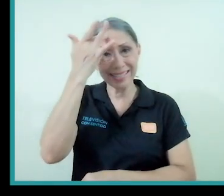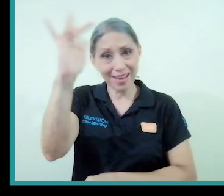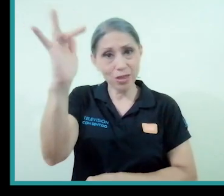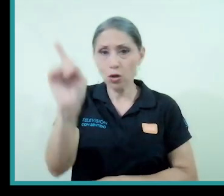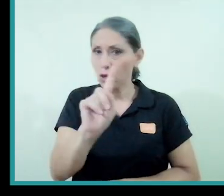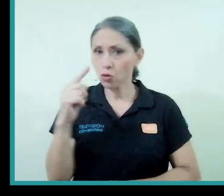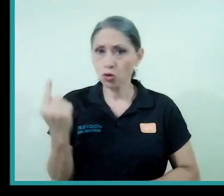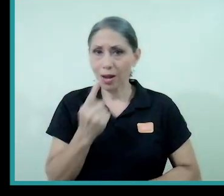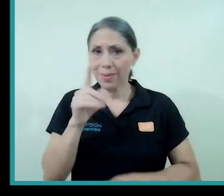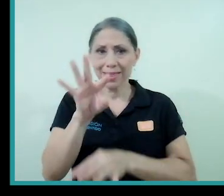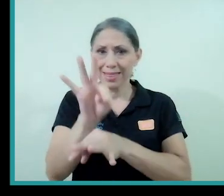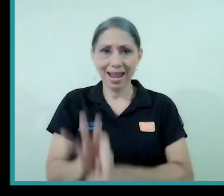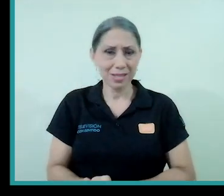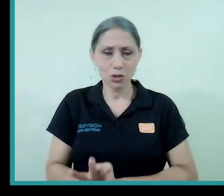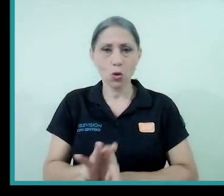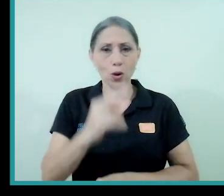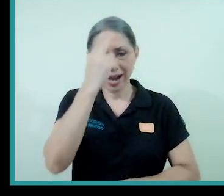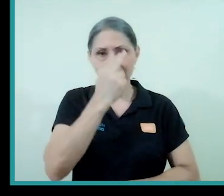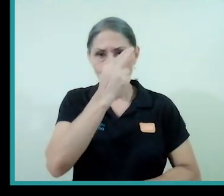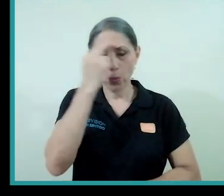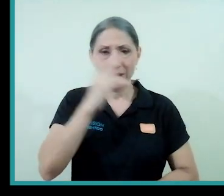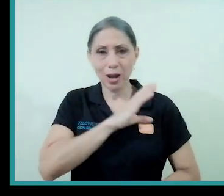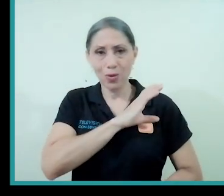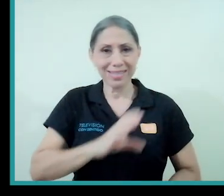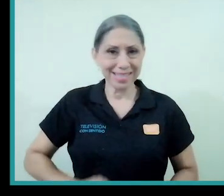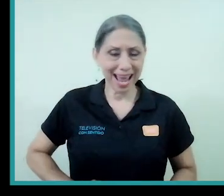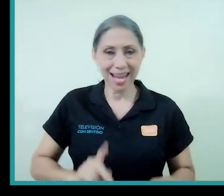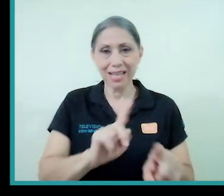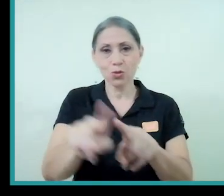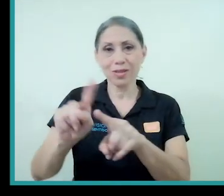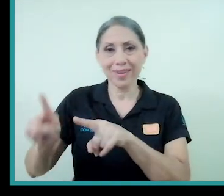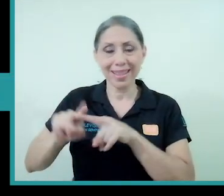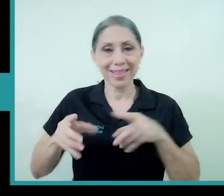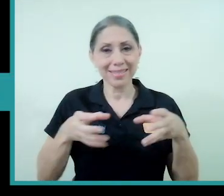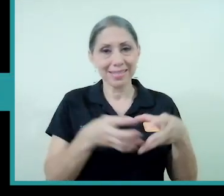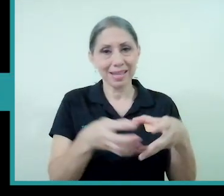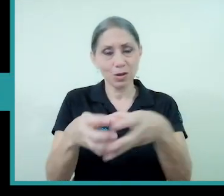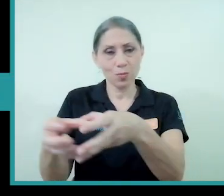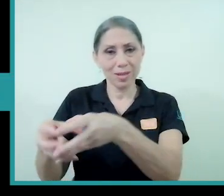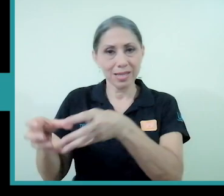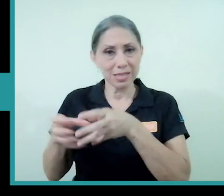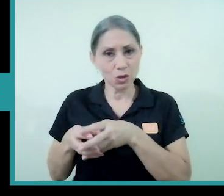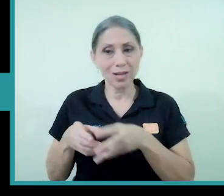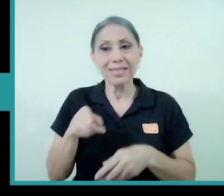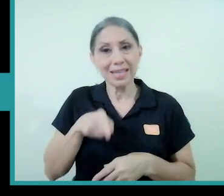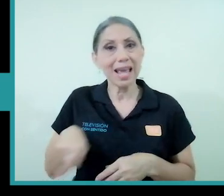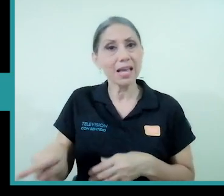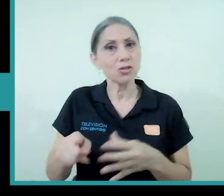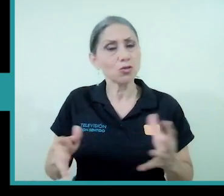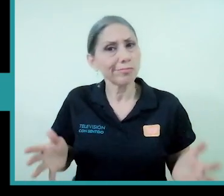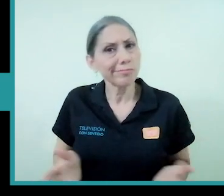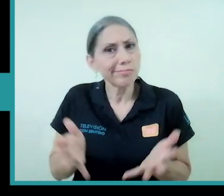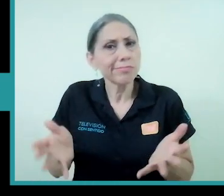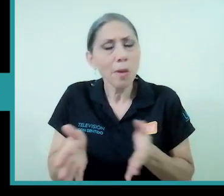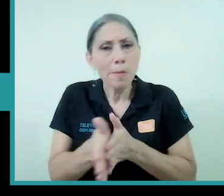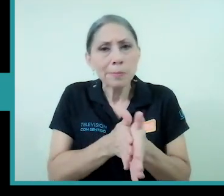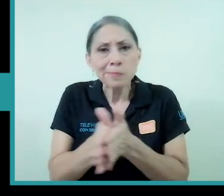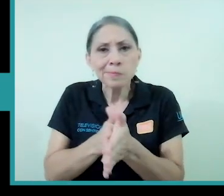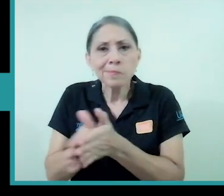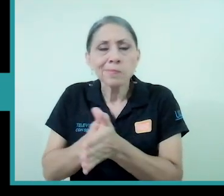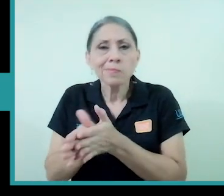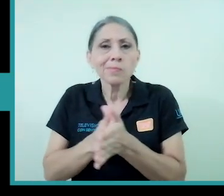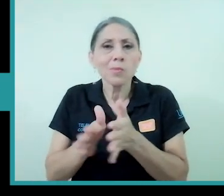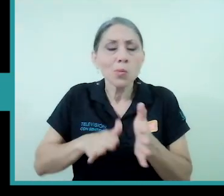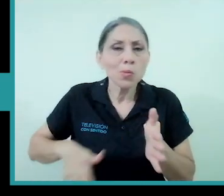católica o cristiana verdad en sus diferentes denominaciones le aportan este una gran riqueza también